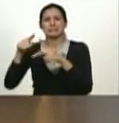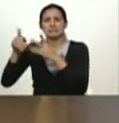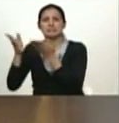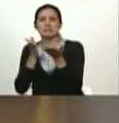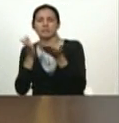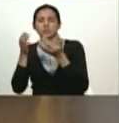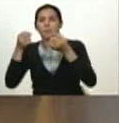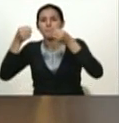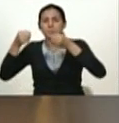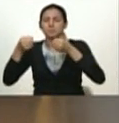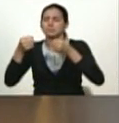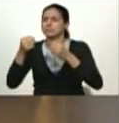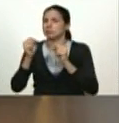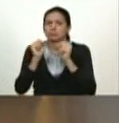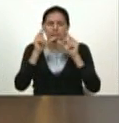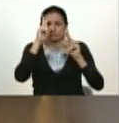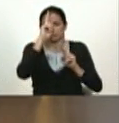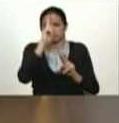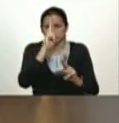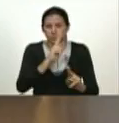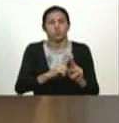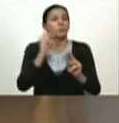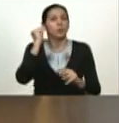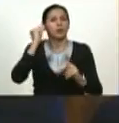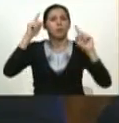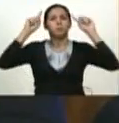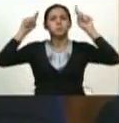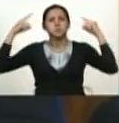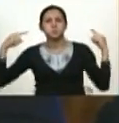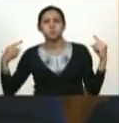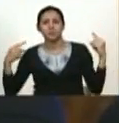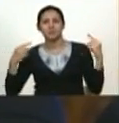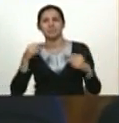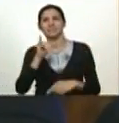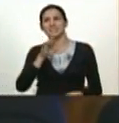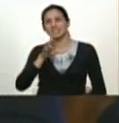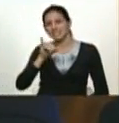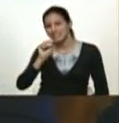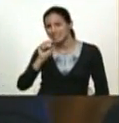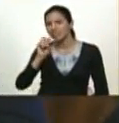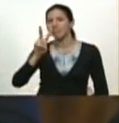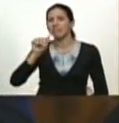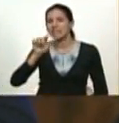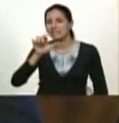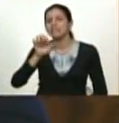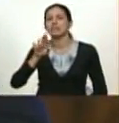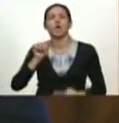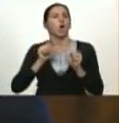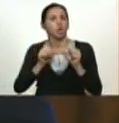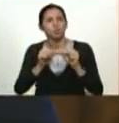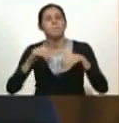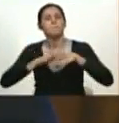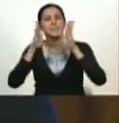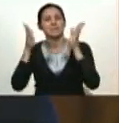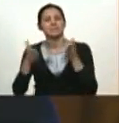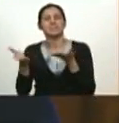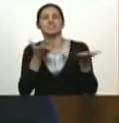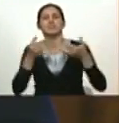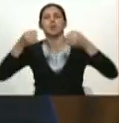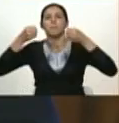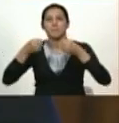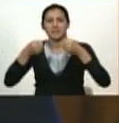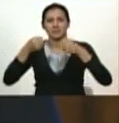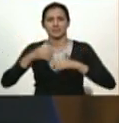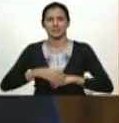más admiro a Iris Varela que seguirá siendo ministra del poder popular para los servicios penitenciarios verdadera admiración